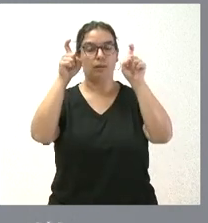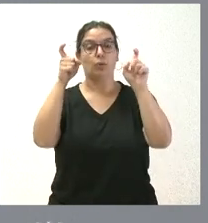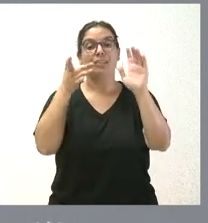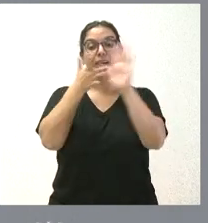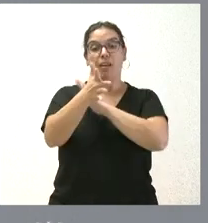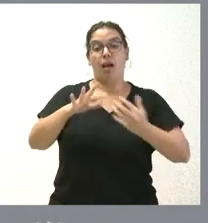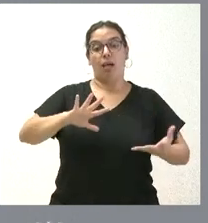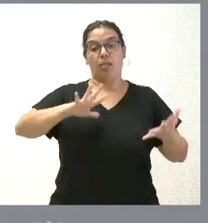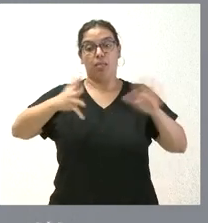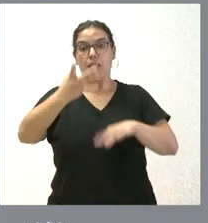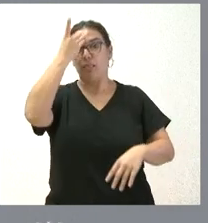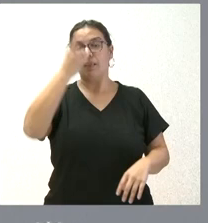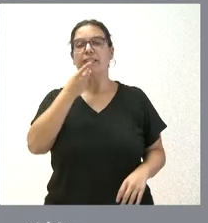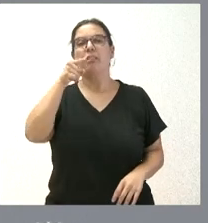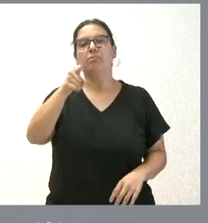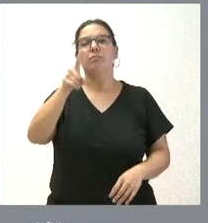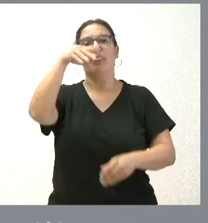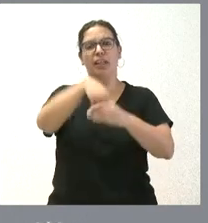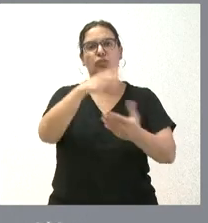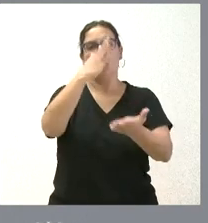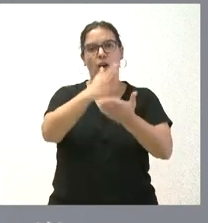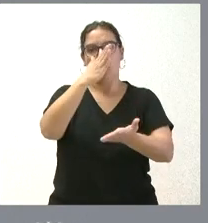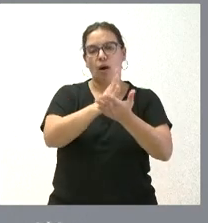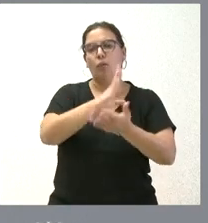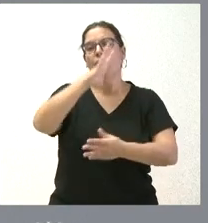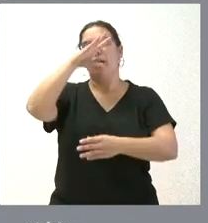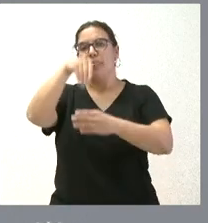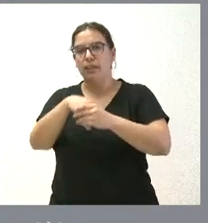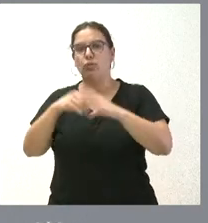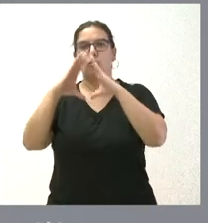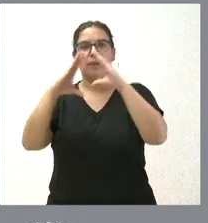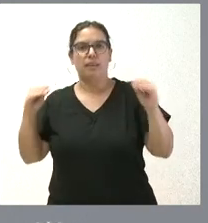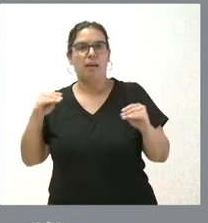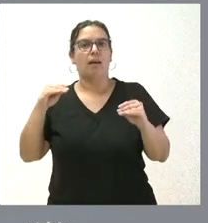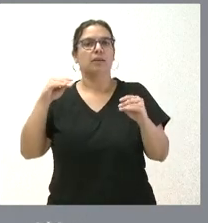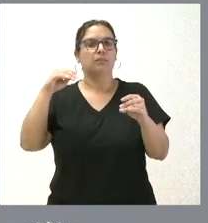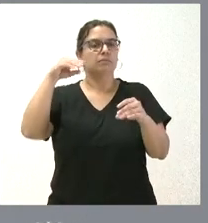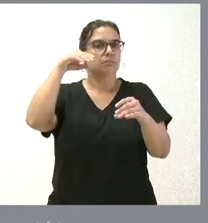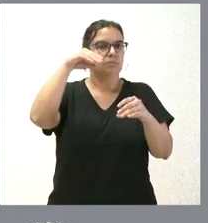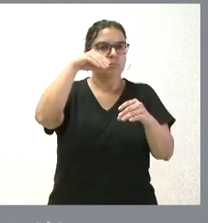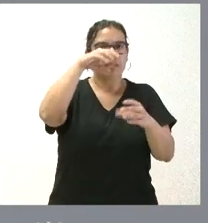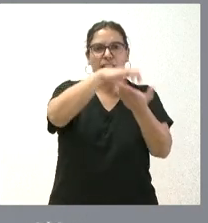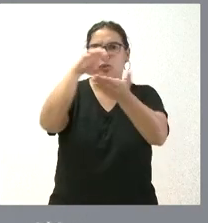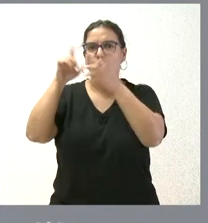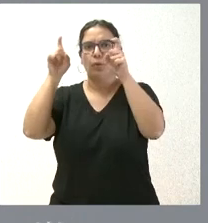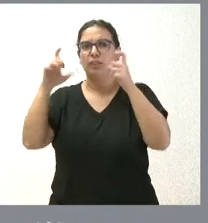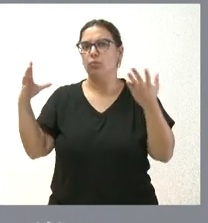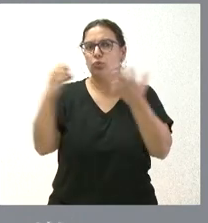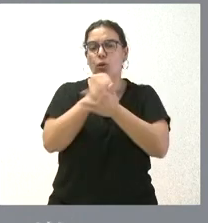por tanto, que esta digitalización llegue a las aulas, llegue al mundo de la universidad, llegue a todos los centros educativos,